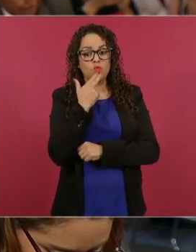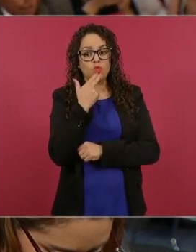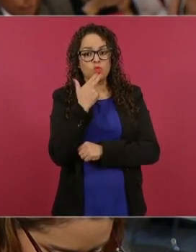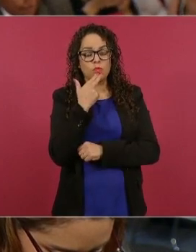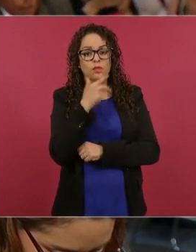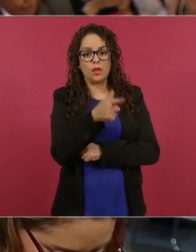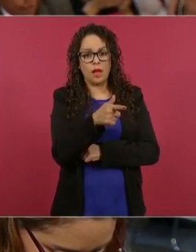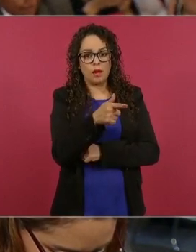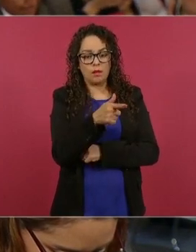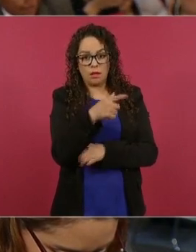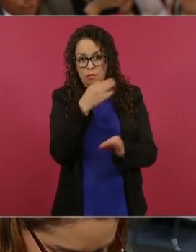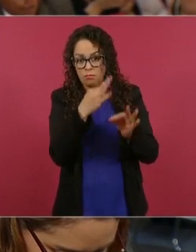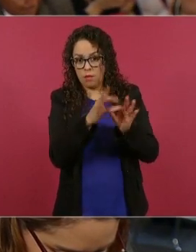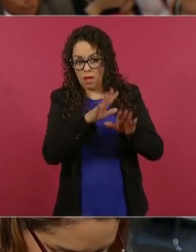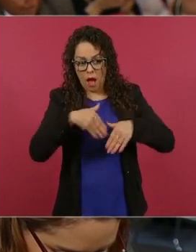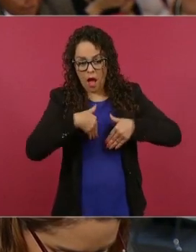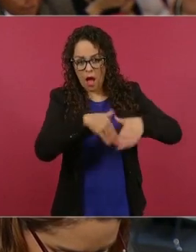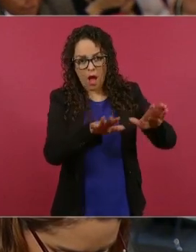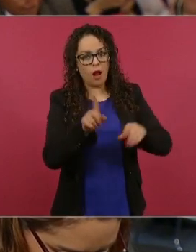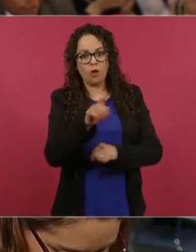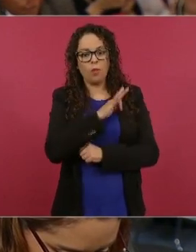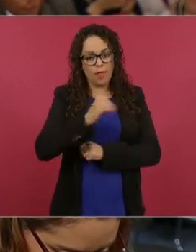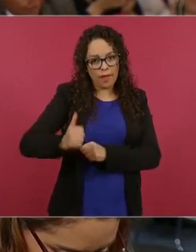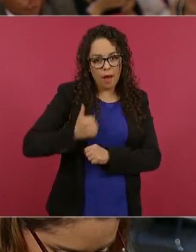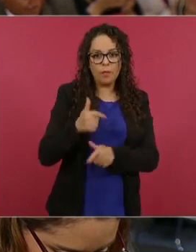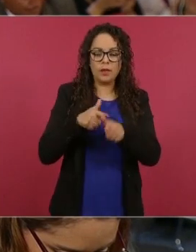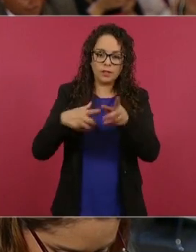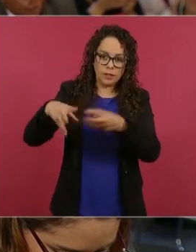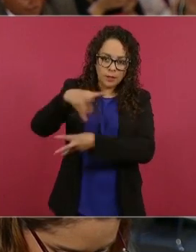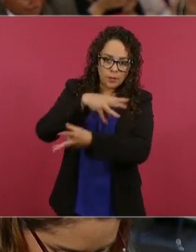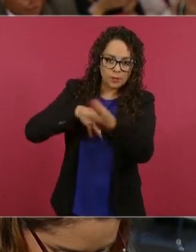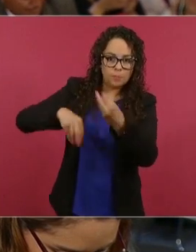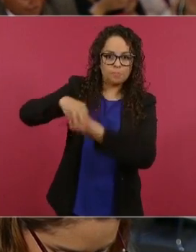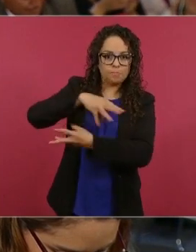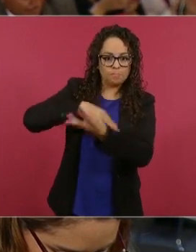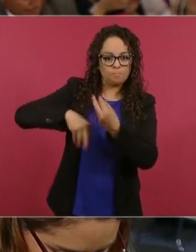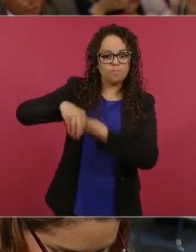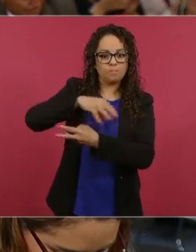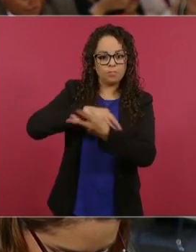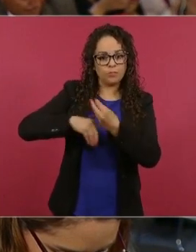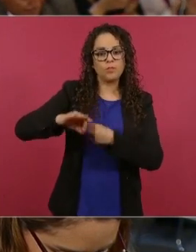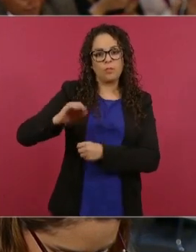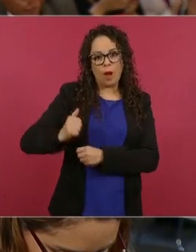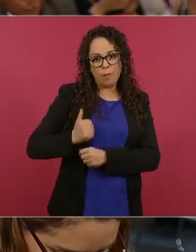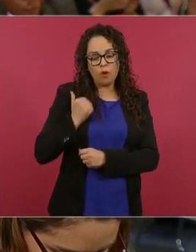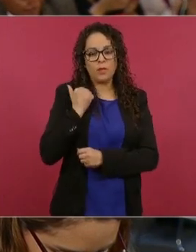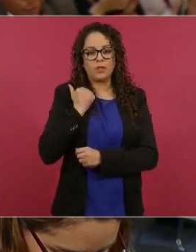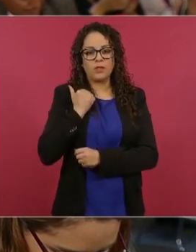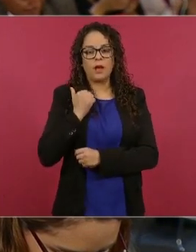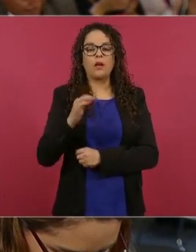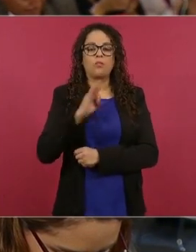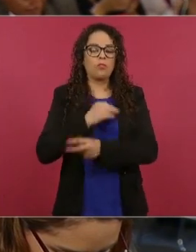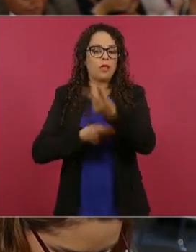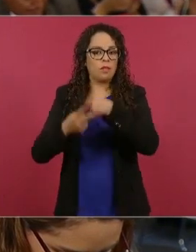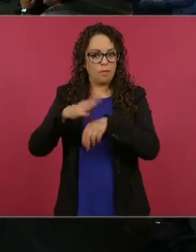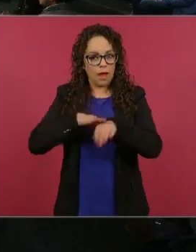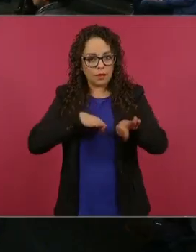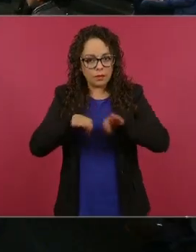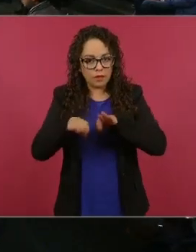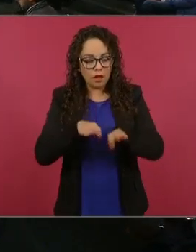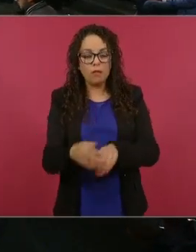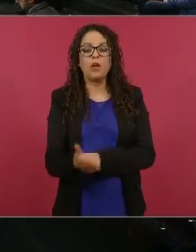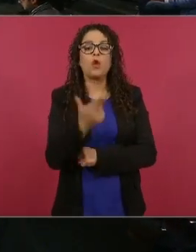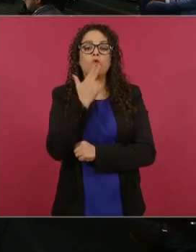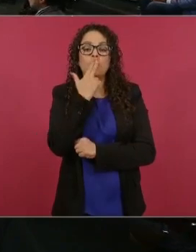aprovechamiento y evitar pasivos ambientales cuidar recursos naturales generar autoempleo sin embargo el